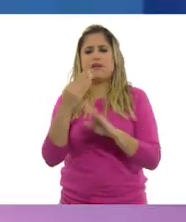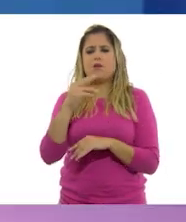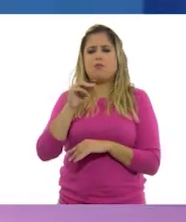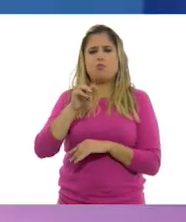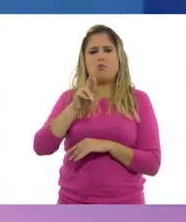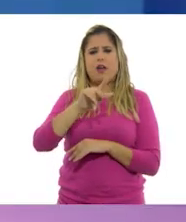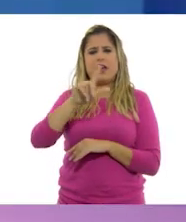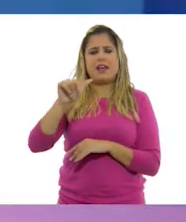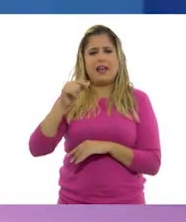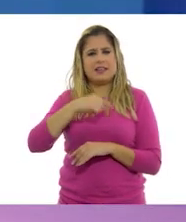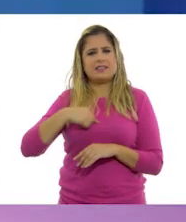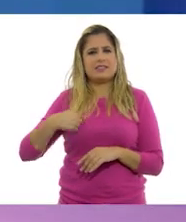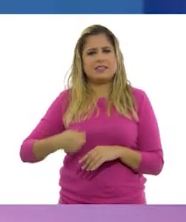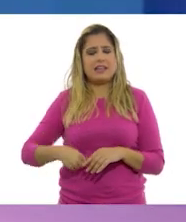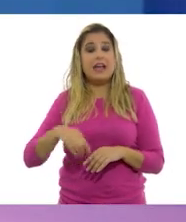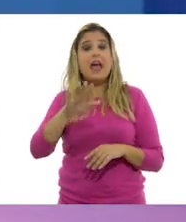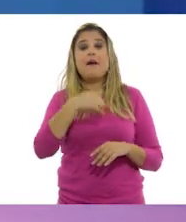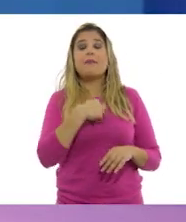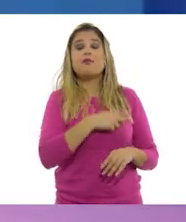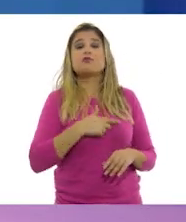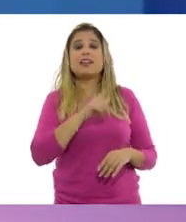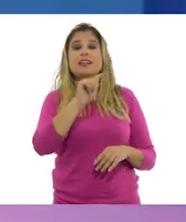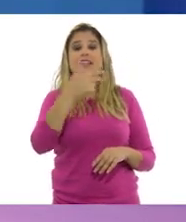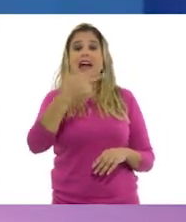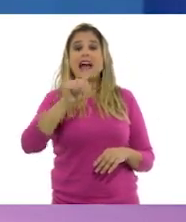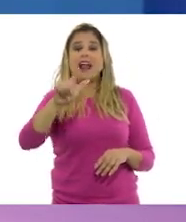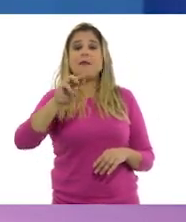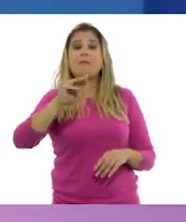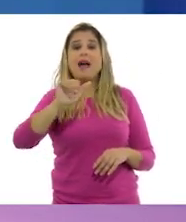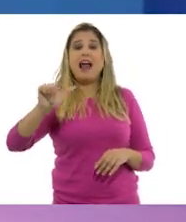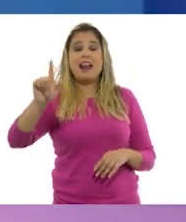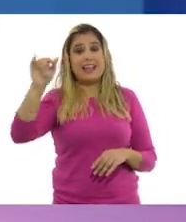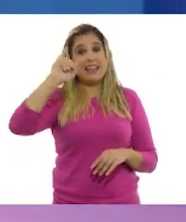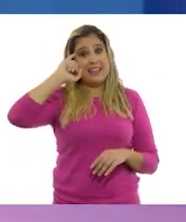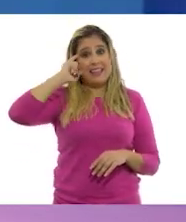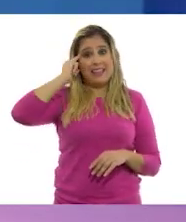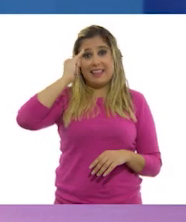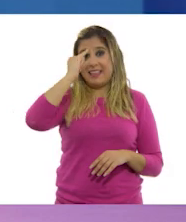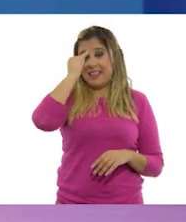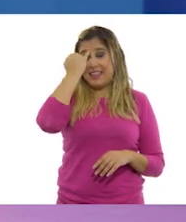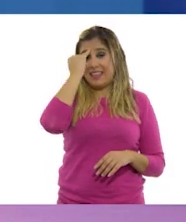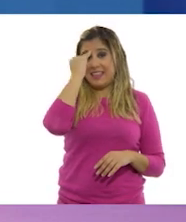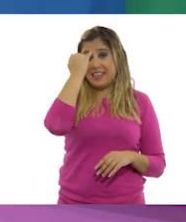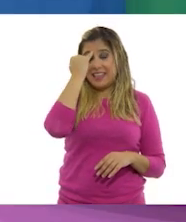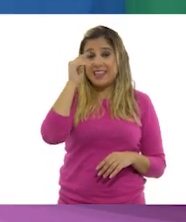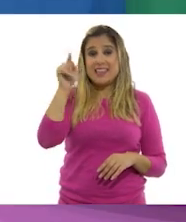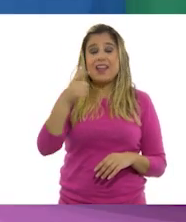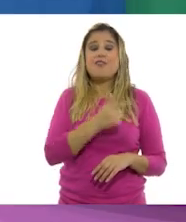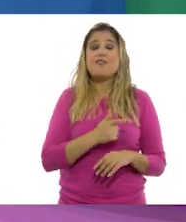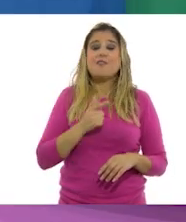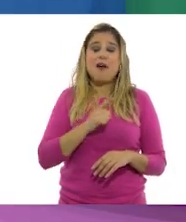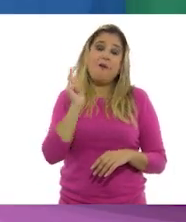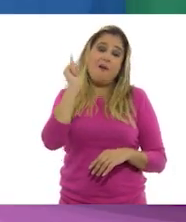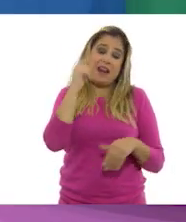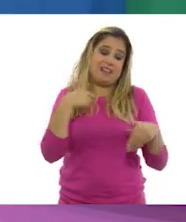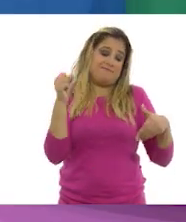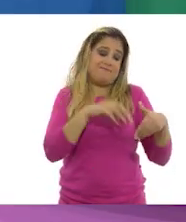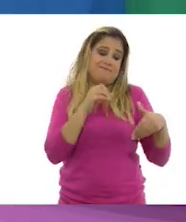A mí me gusta mucho el Taj Mahal en la India. ¡Ja, ja! Estoy ahorrando para ir un día.